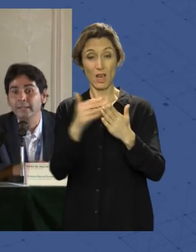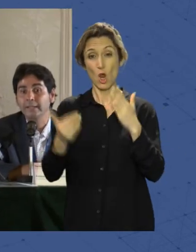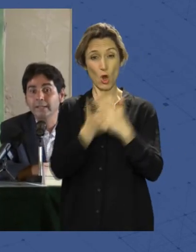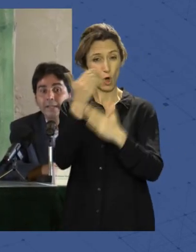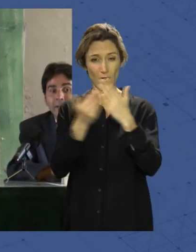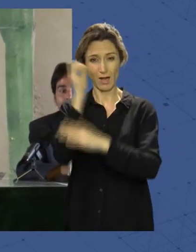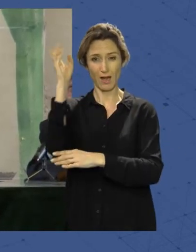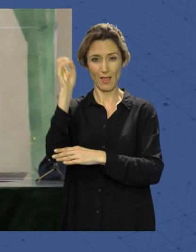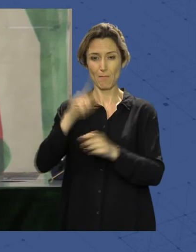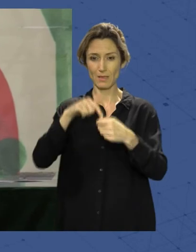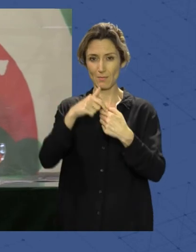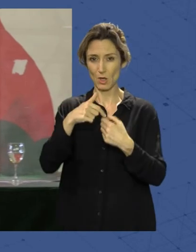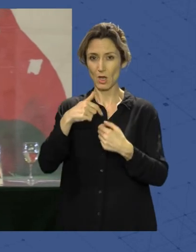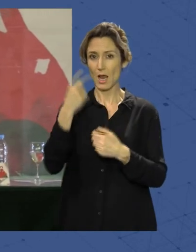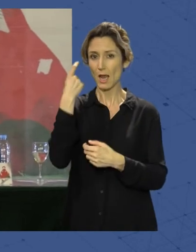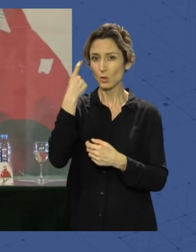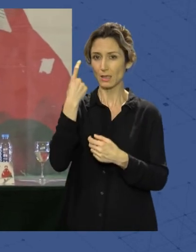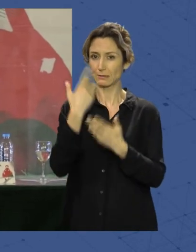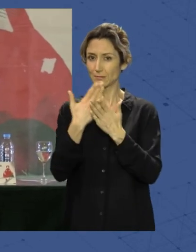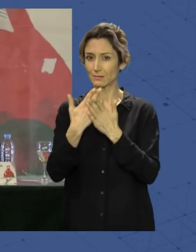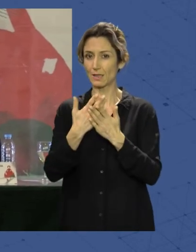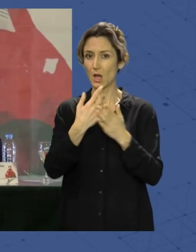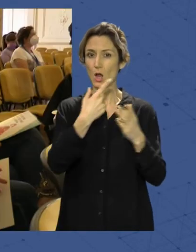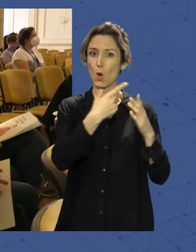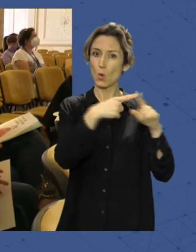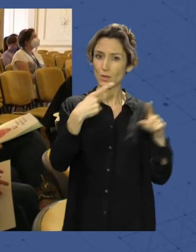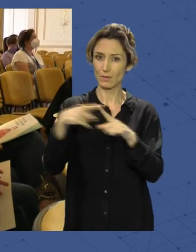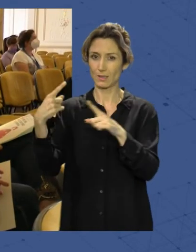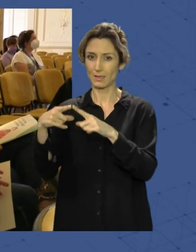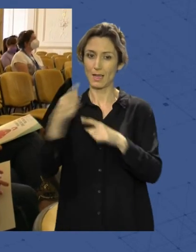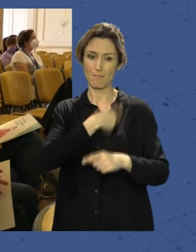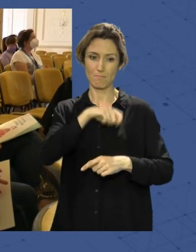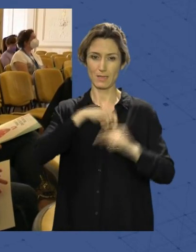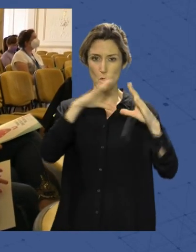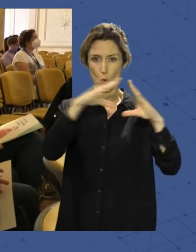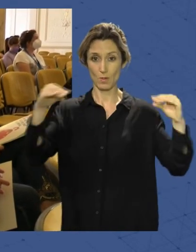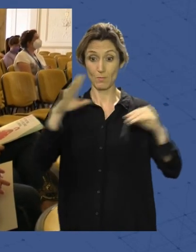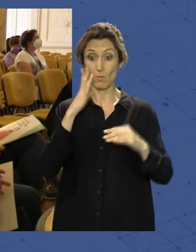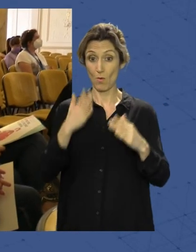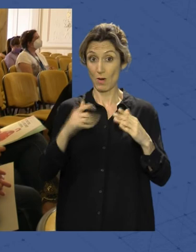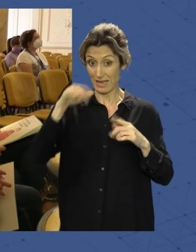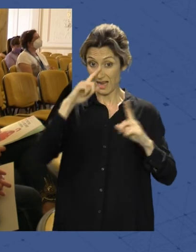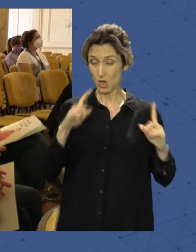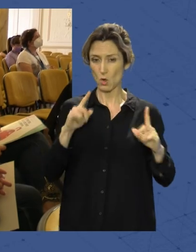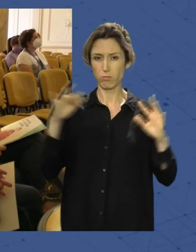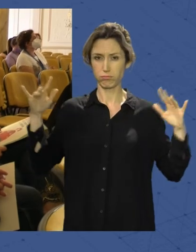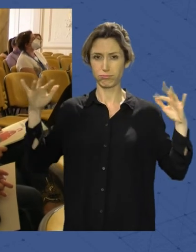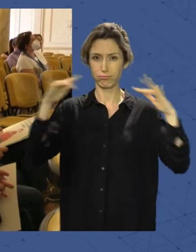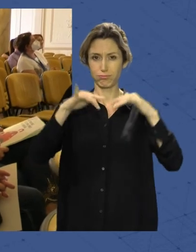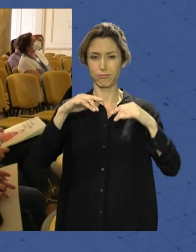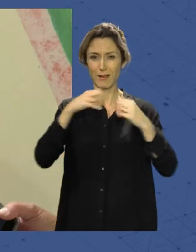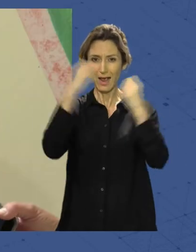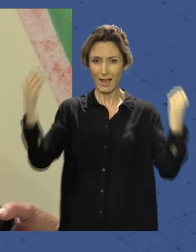participación de estudiantes de diferentes universidades españolas Se trata de la edición más concurrida y con mayor número de